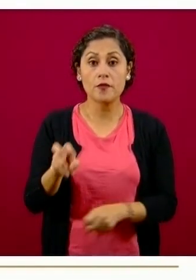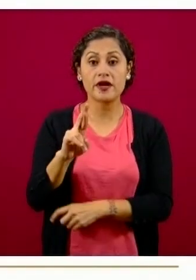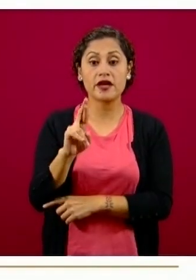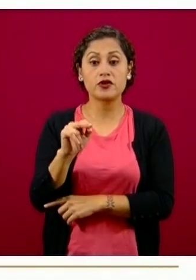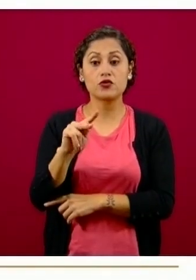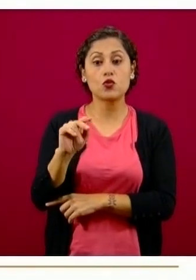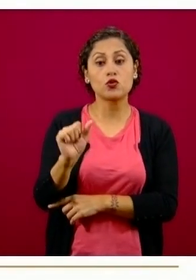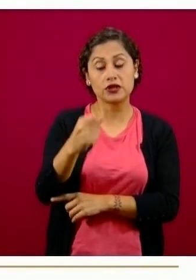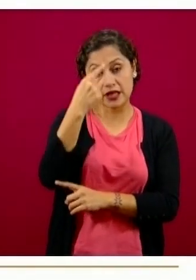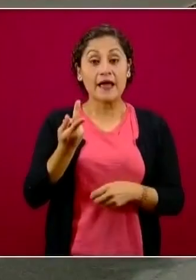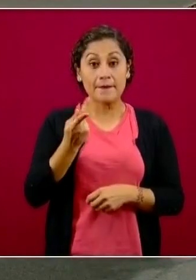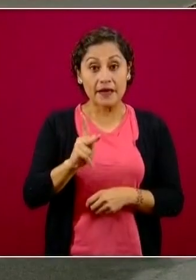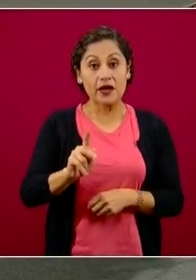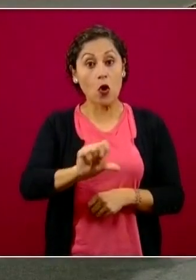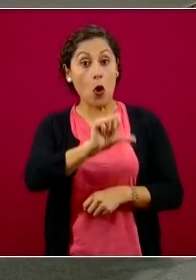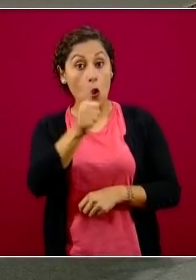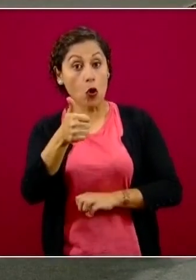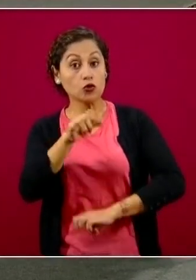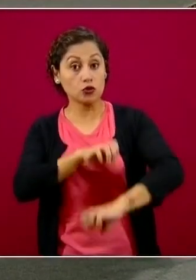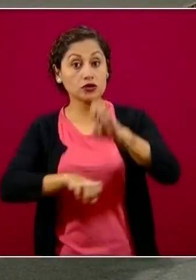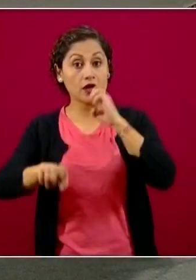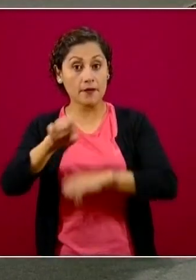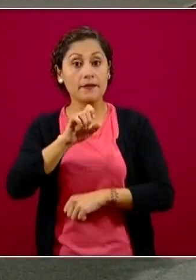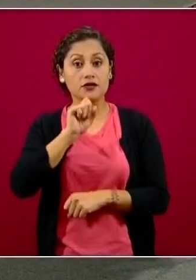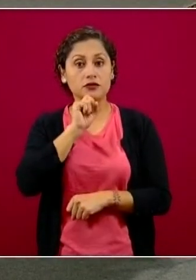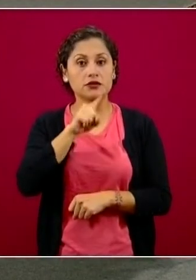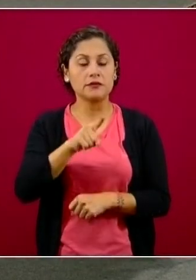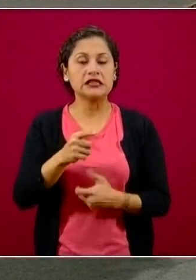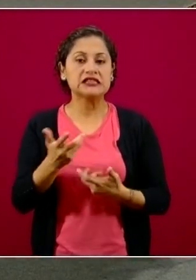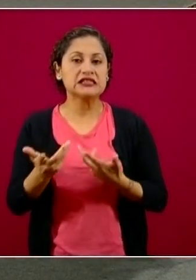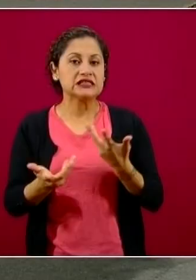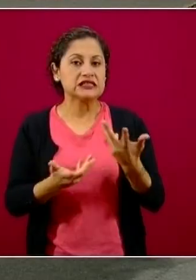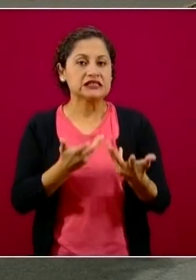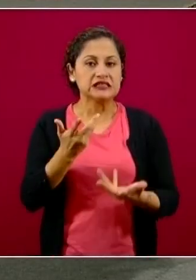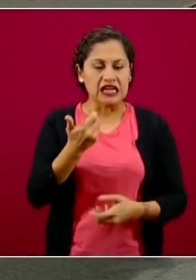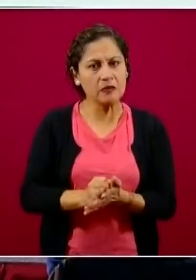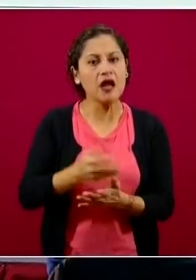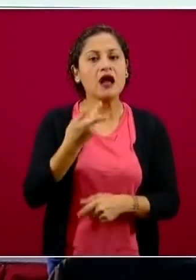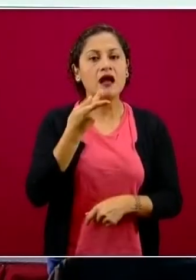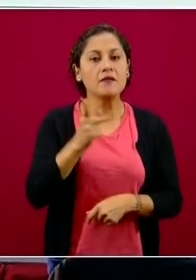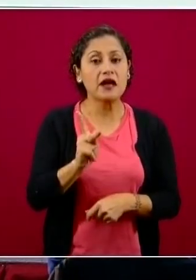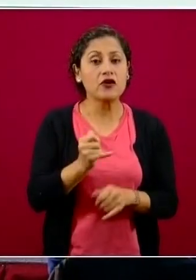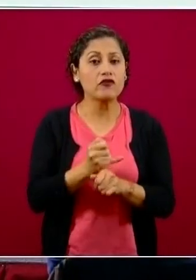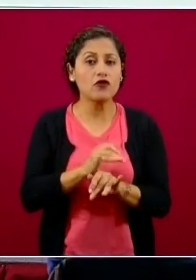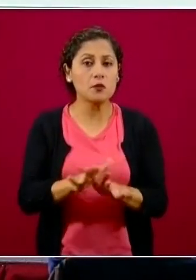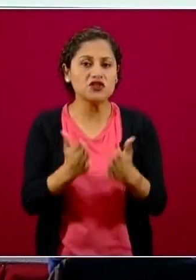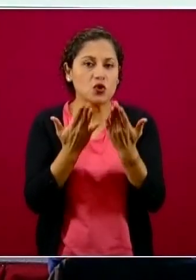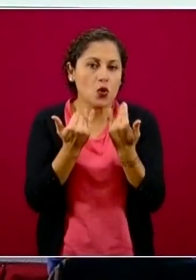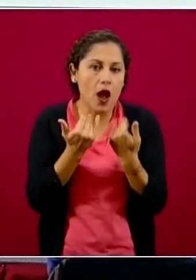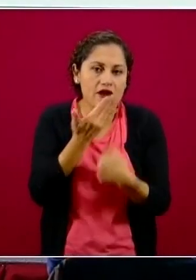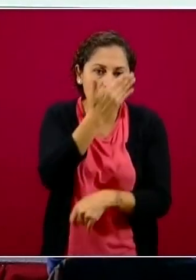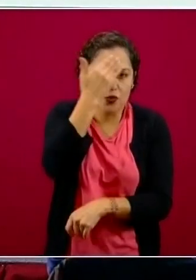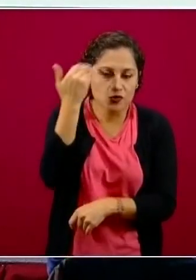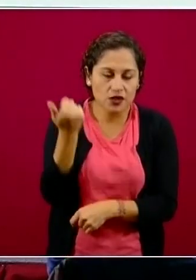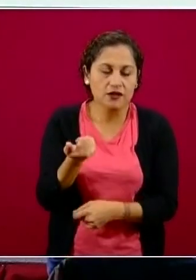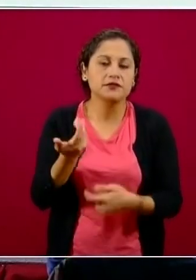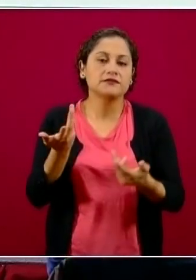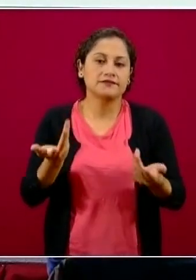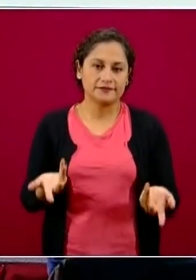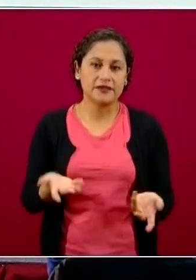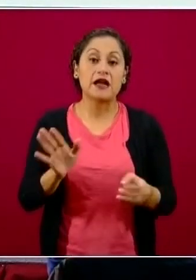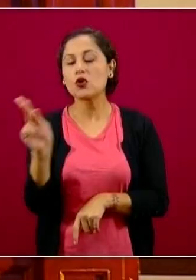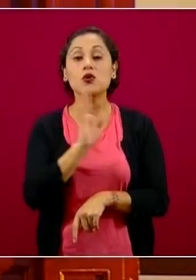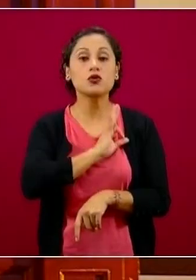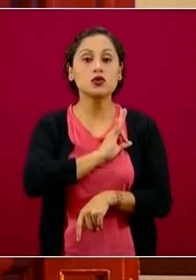pondrá a disposición en la plataforma www.mipimes.mx, donde también podrán hallar información de